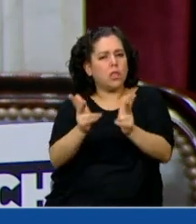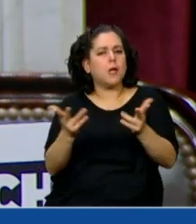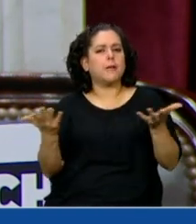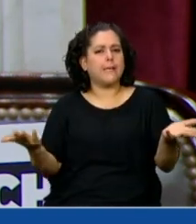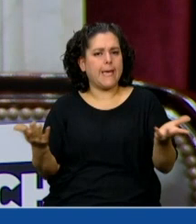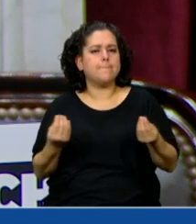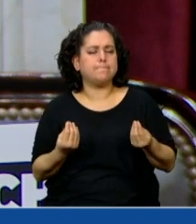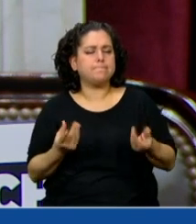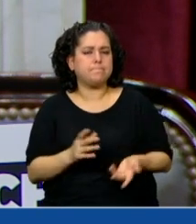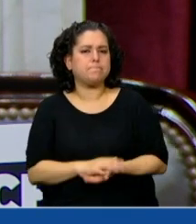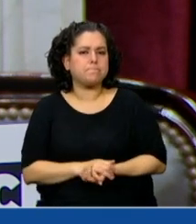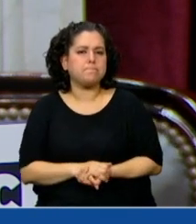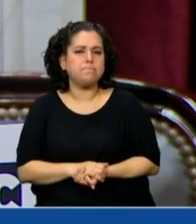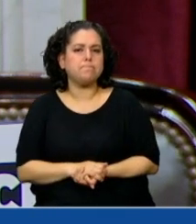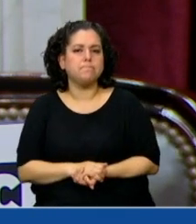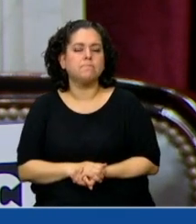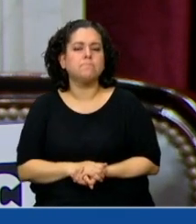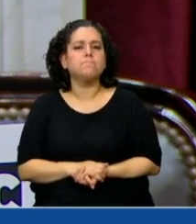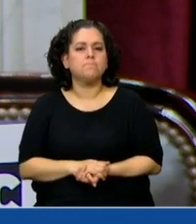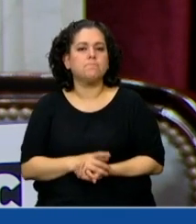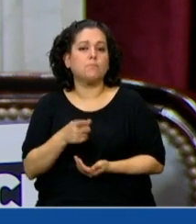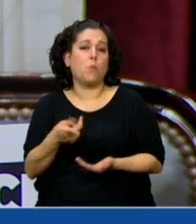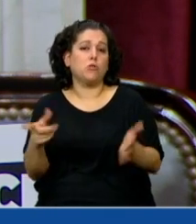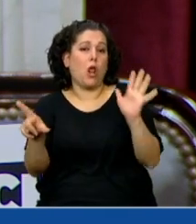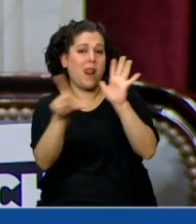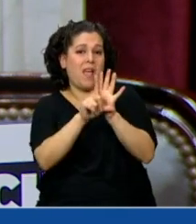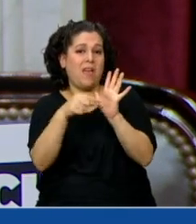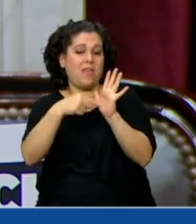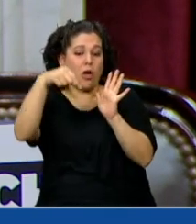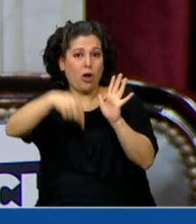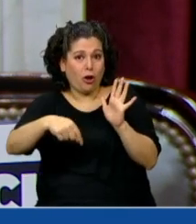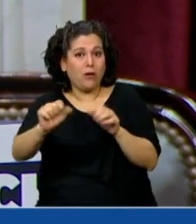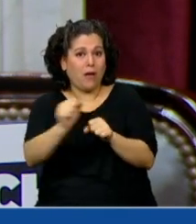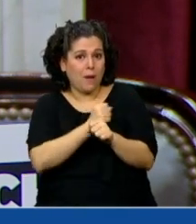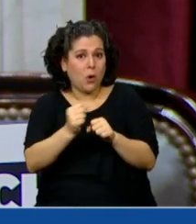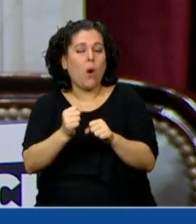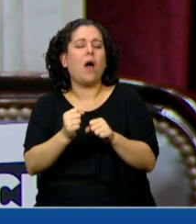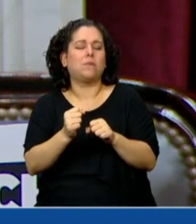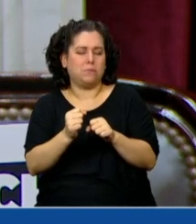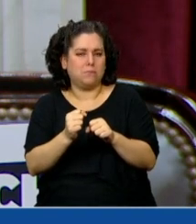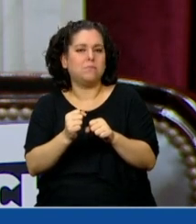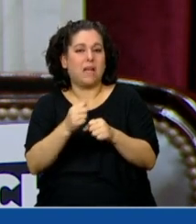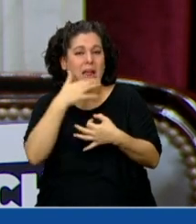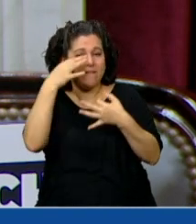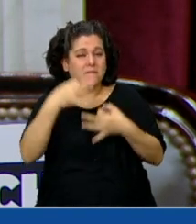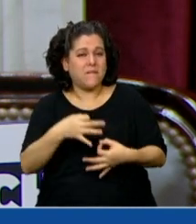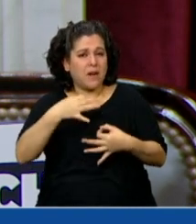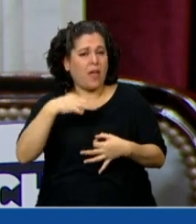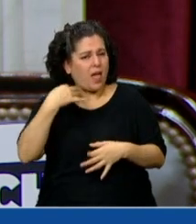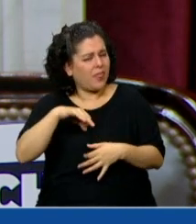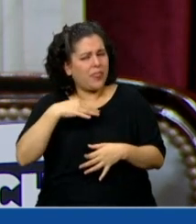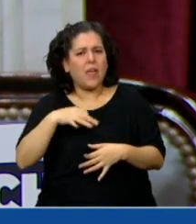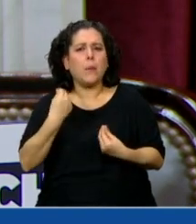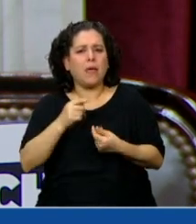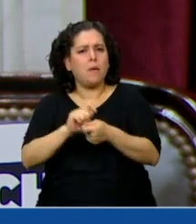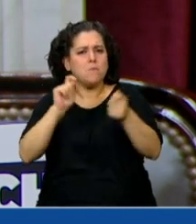es que esta legislación que vamos a aprobar, si no viene realmente acompañada